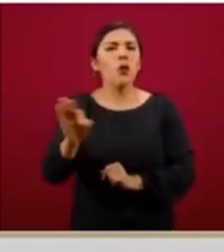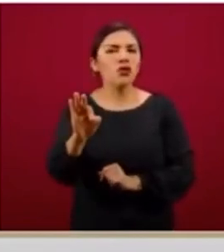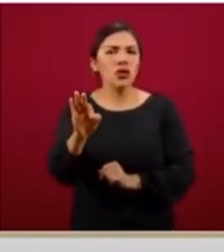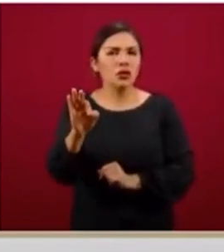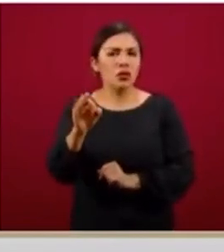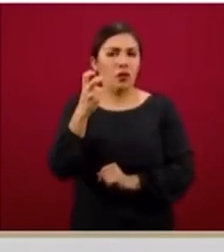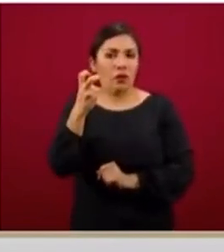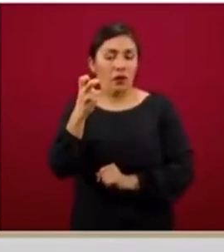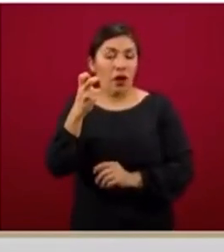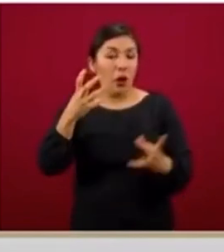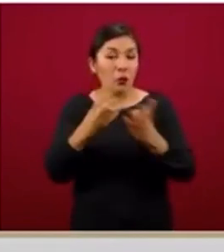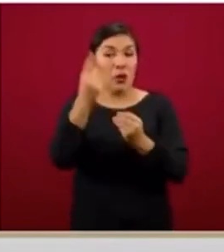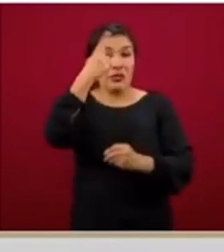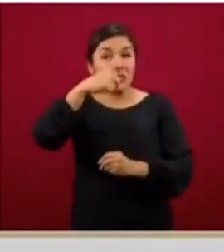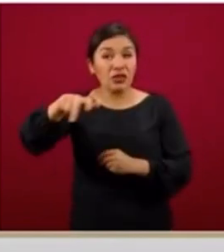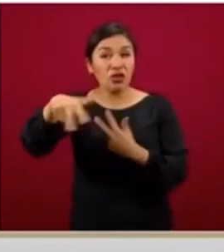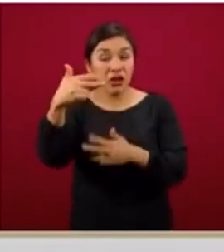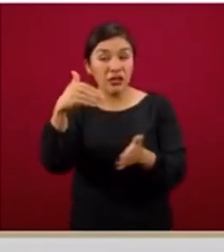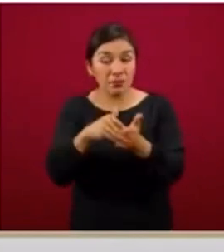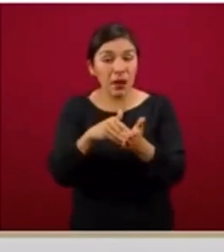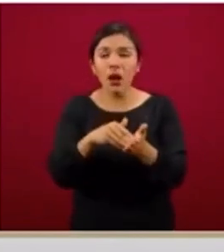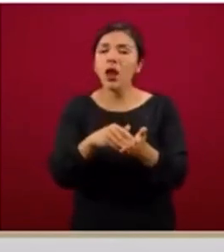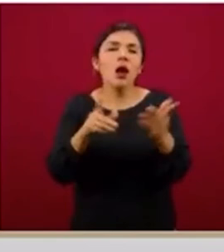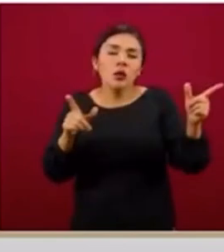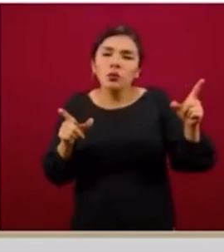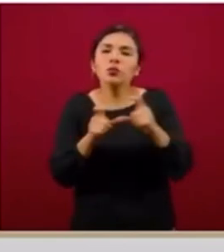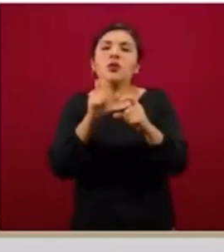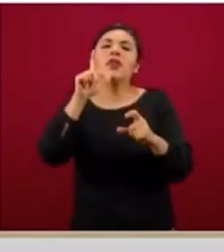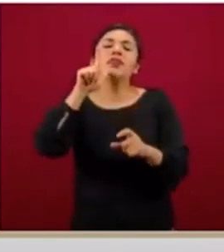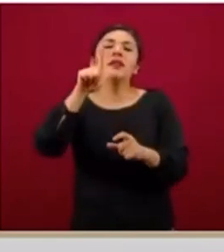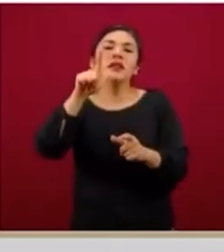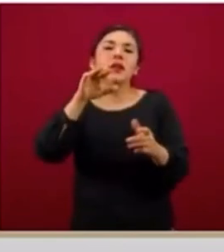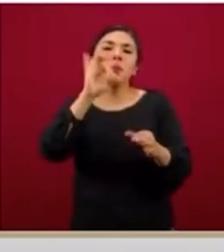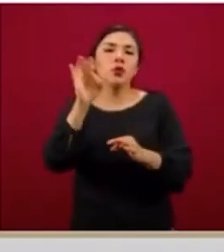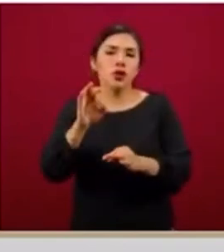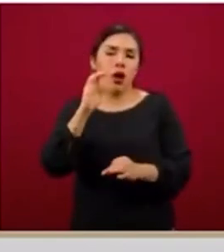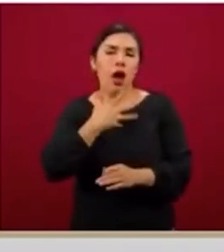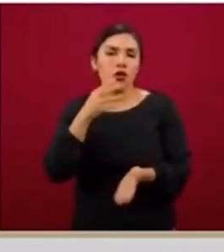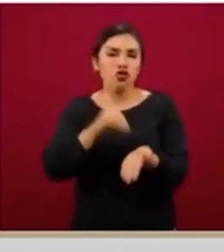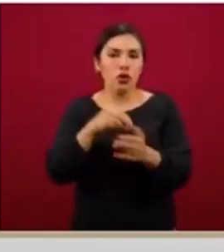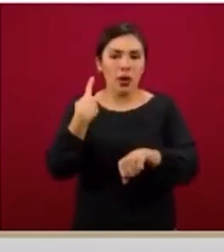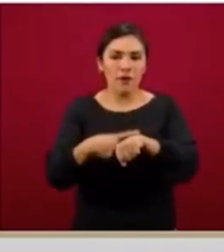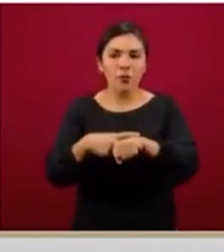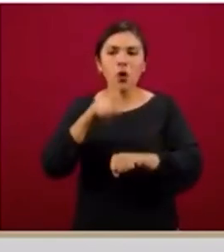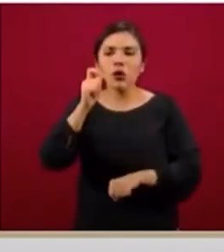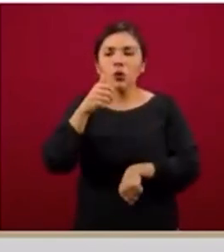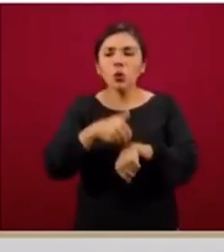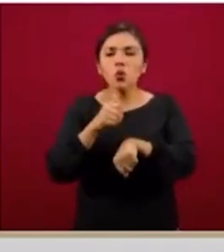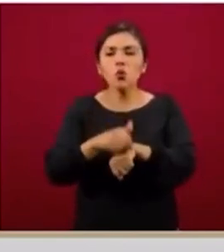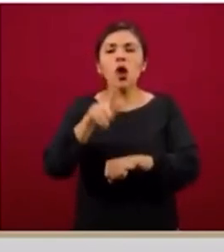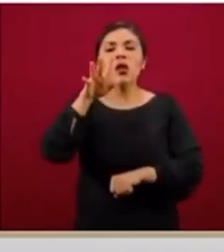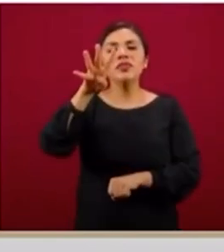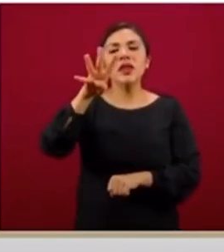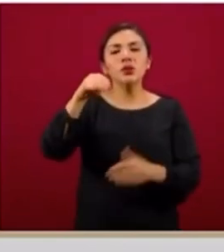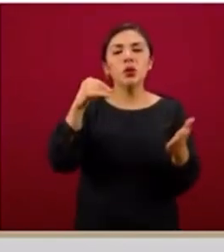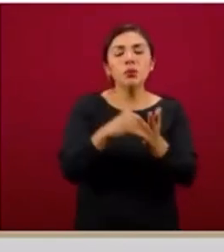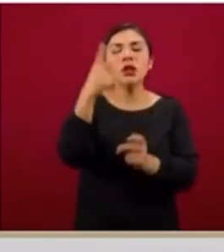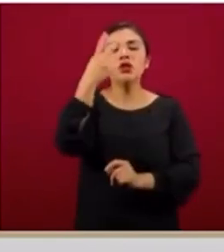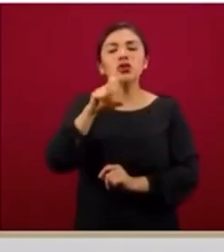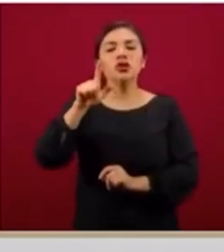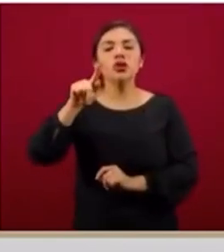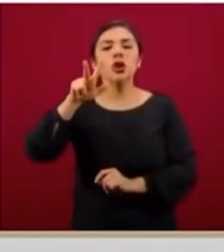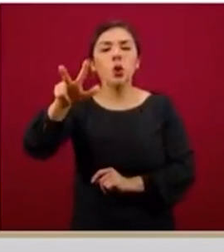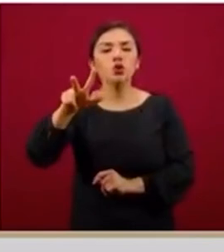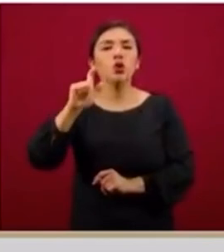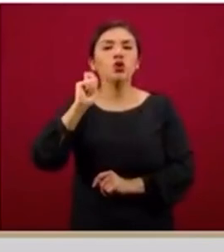este total de casos acumulados, que son precisamente los 19 mil 278 casos que se constituyen